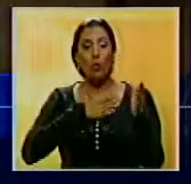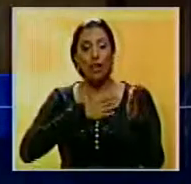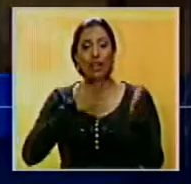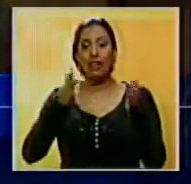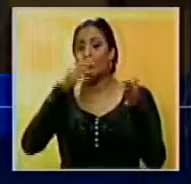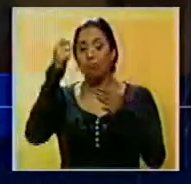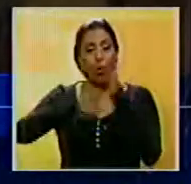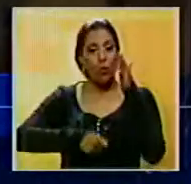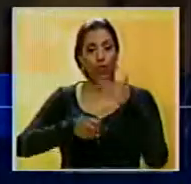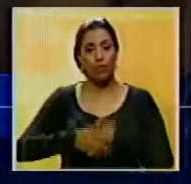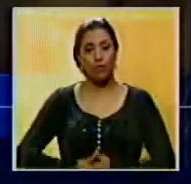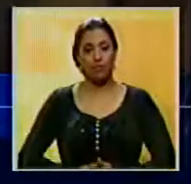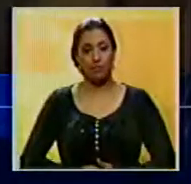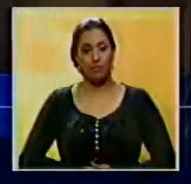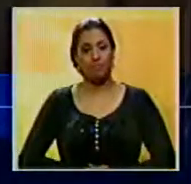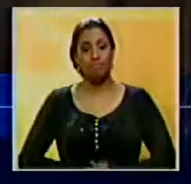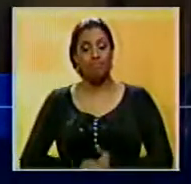tuviera.